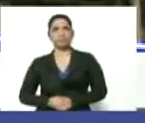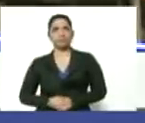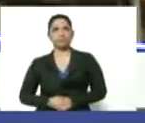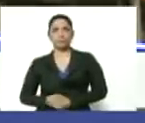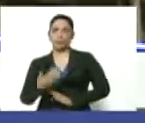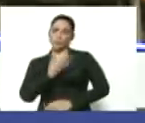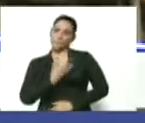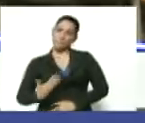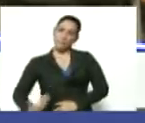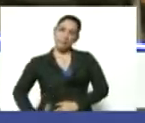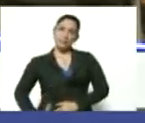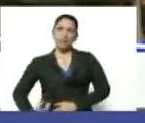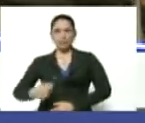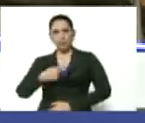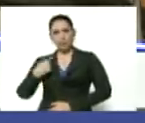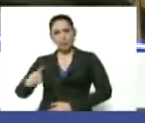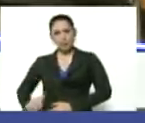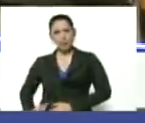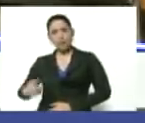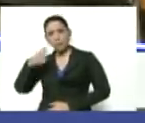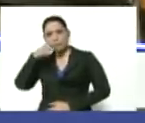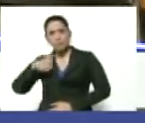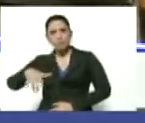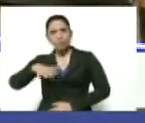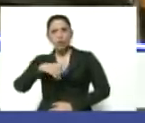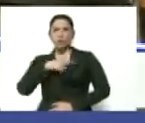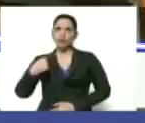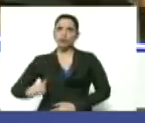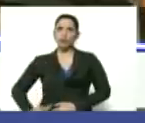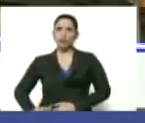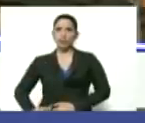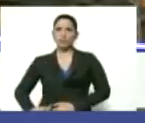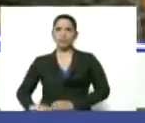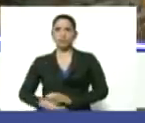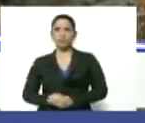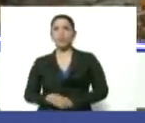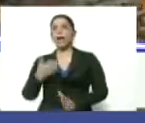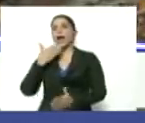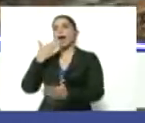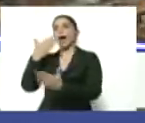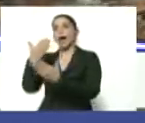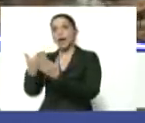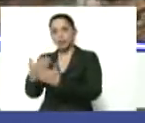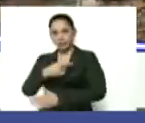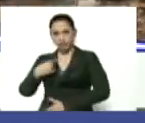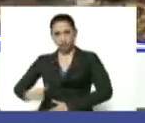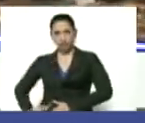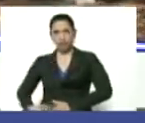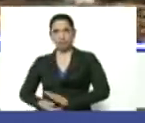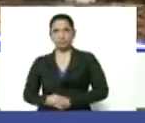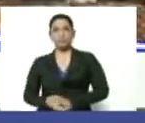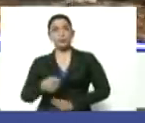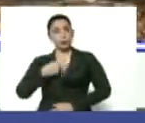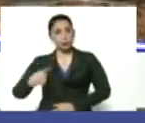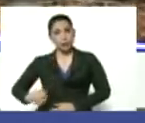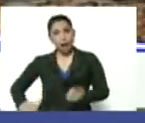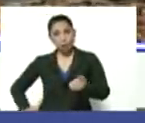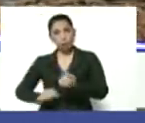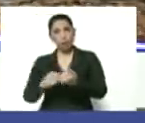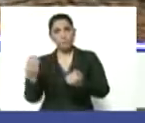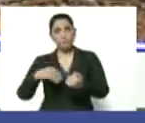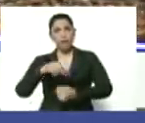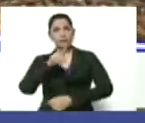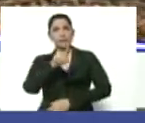Presidente, presidente Xi Jinping, pueblo de China, sí, sí, muchas gracias a la China. La China está ayudando a más de